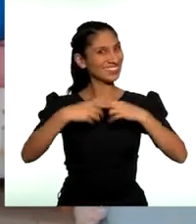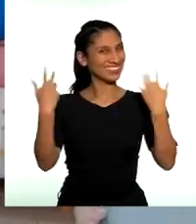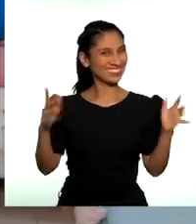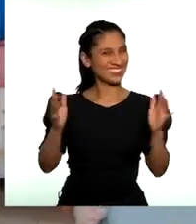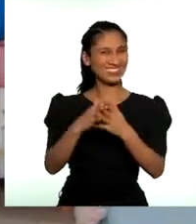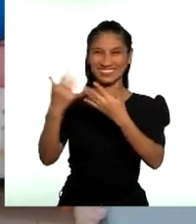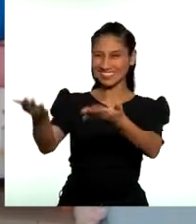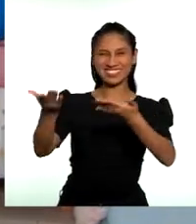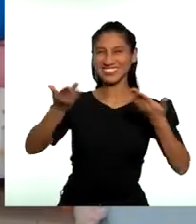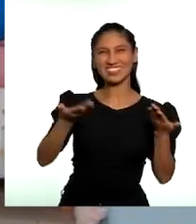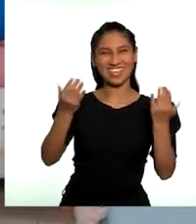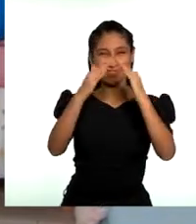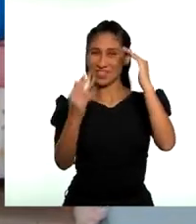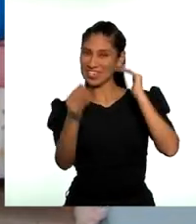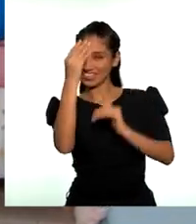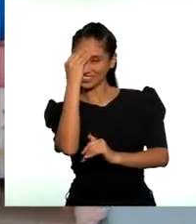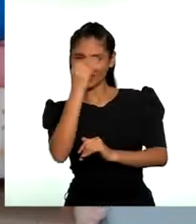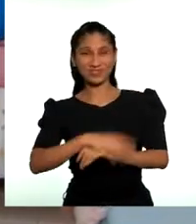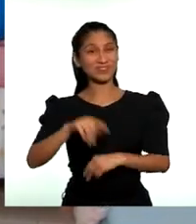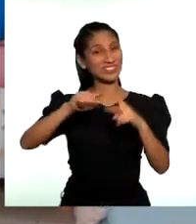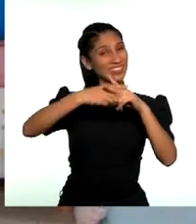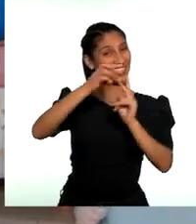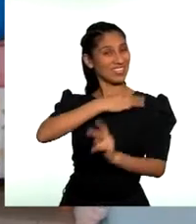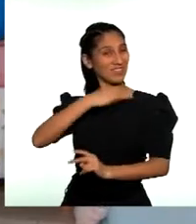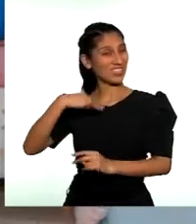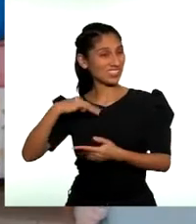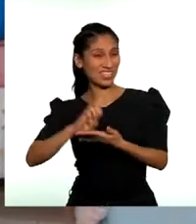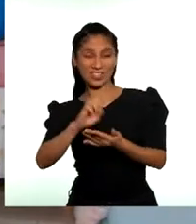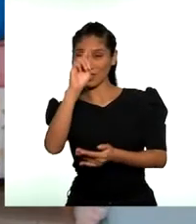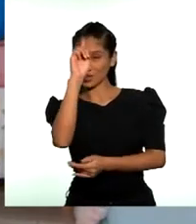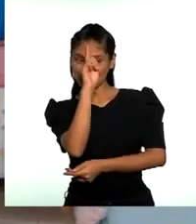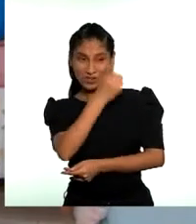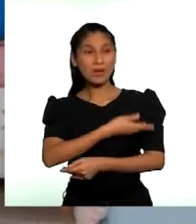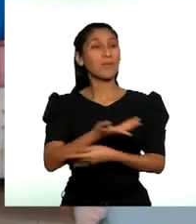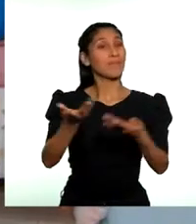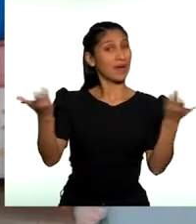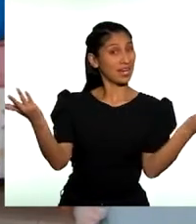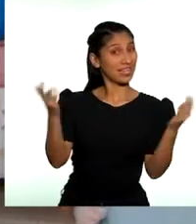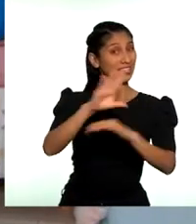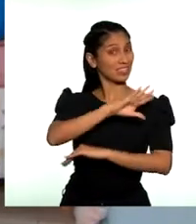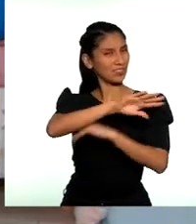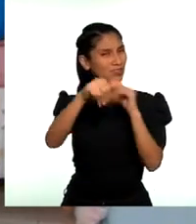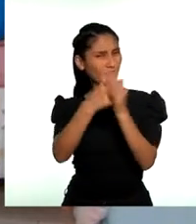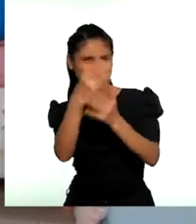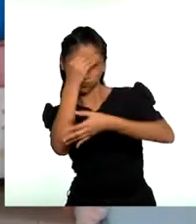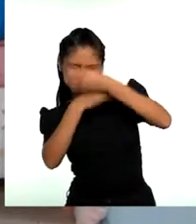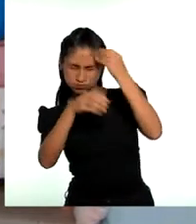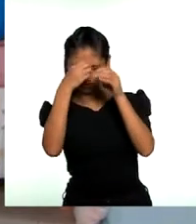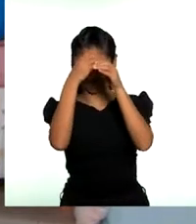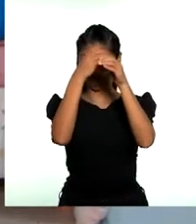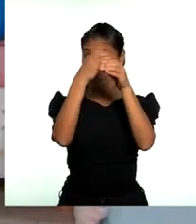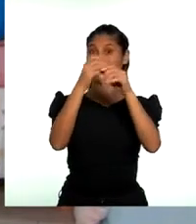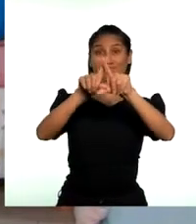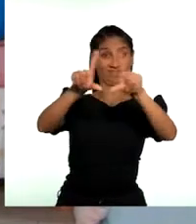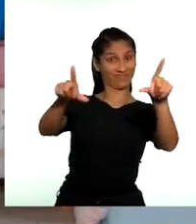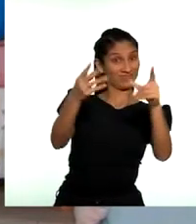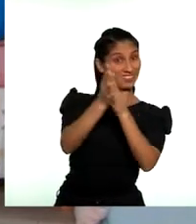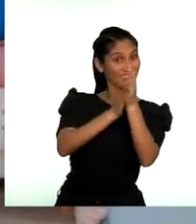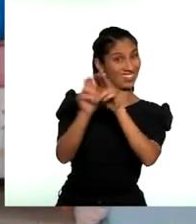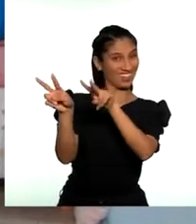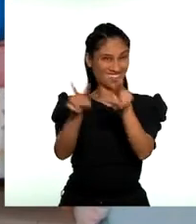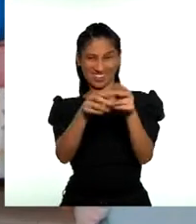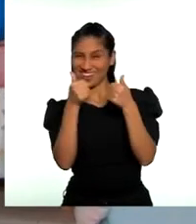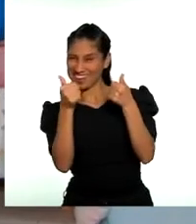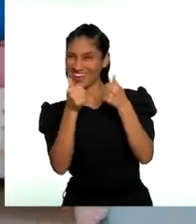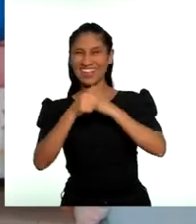¡Empecemos! Bienvenidas y bienvenidos a Aprendo en Casa, una iniciativa del Ministerio de Educación para adquirir conocimientos en el hogar de manera